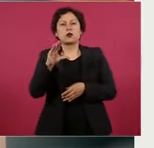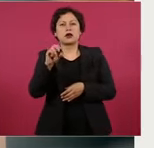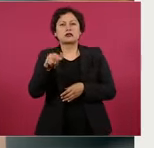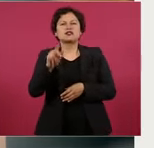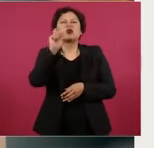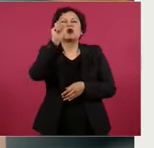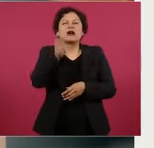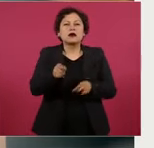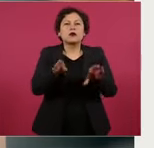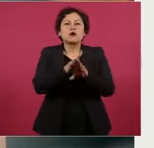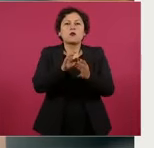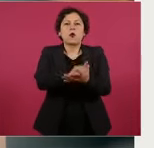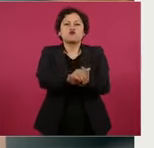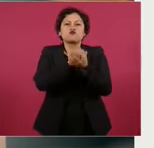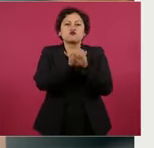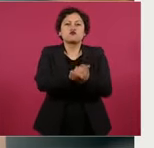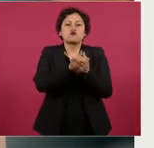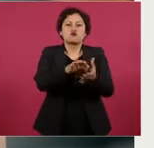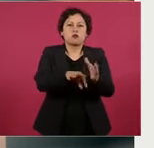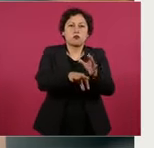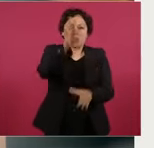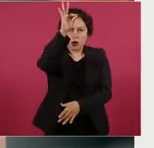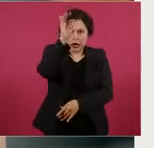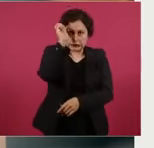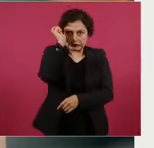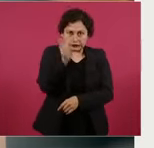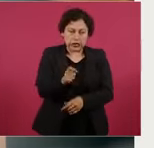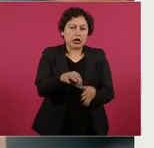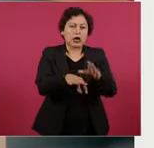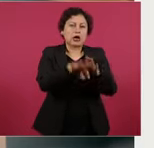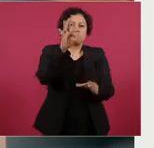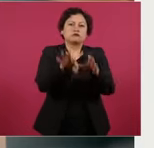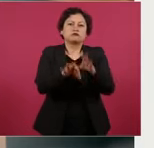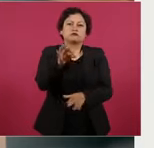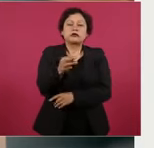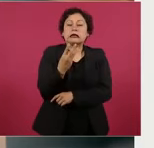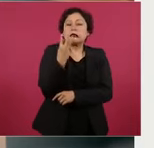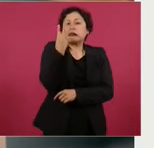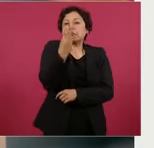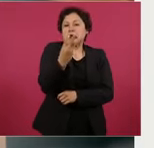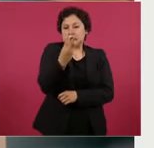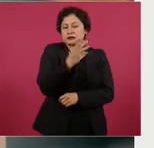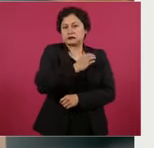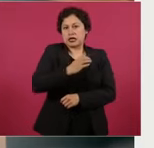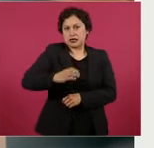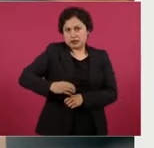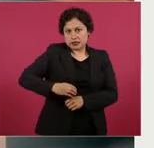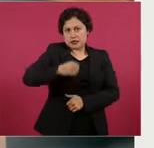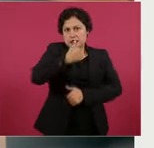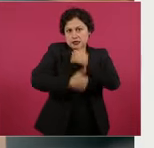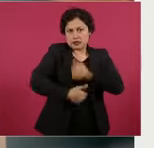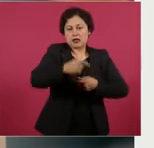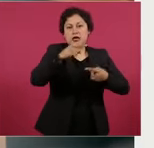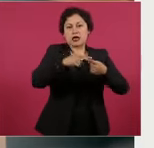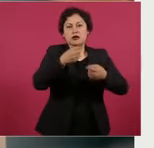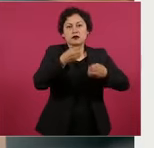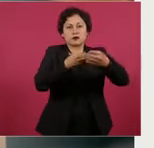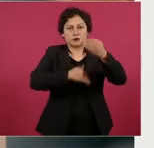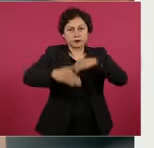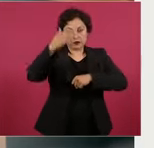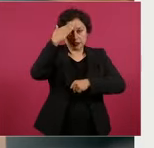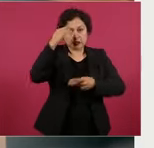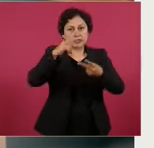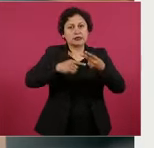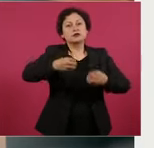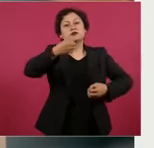digamos. Y ahí se van a salir tres candidatos por cargo para ministros, magistrados electorales